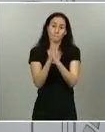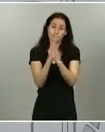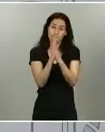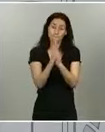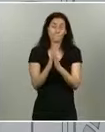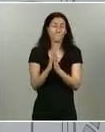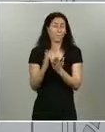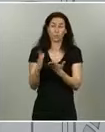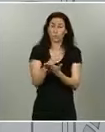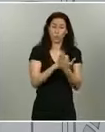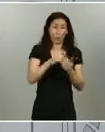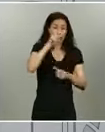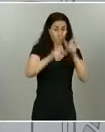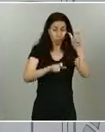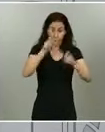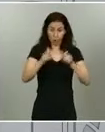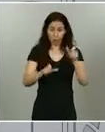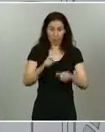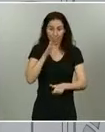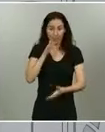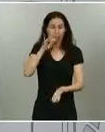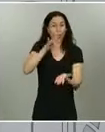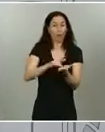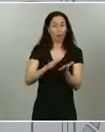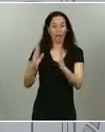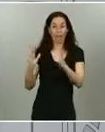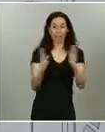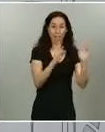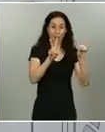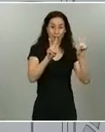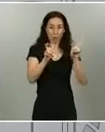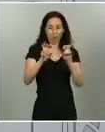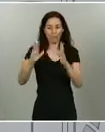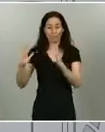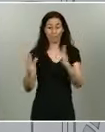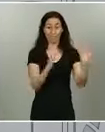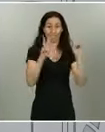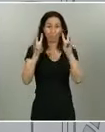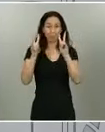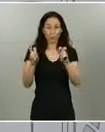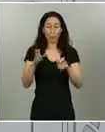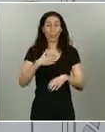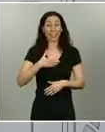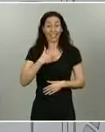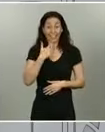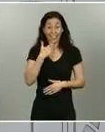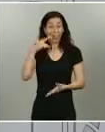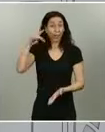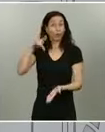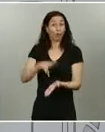pasando a las diferentes fases que entiendan que pasar de fase no es estar ya libres de peligro.